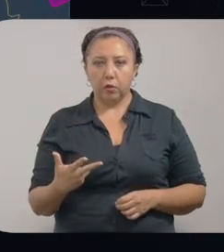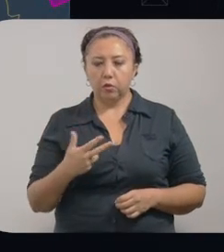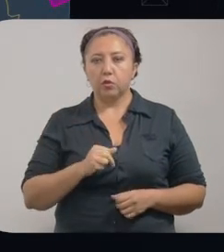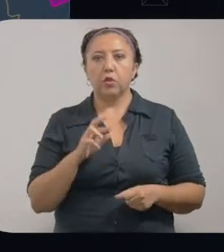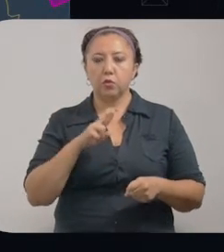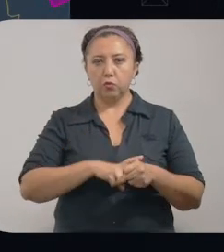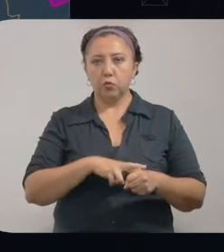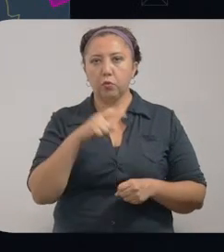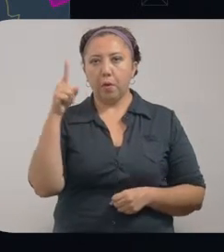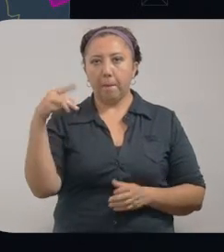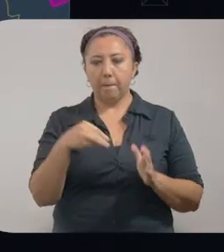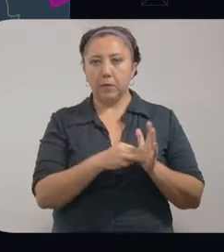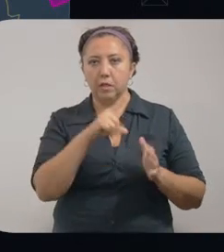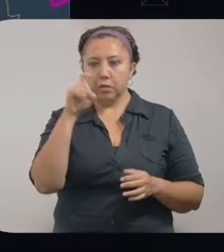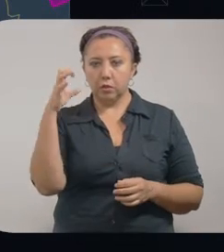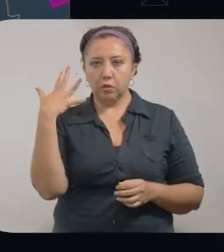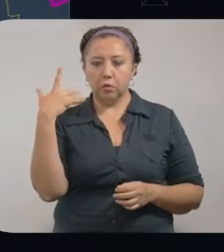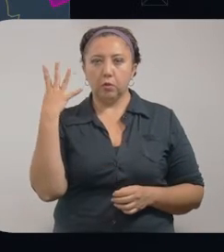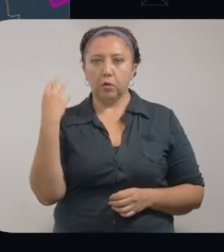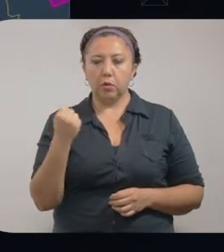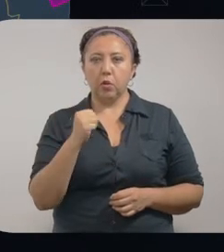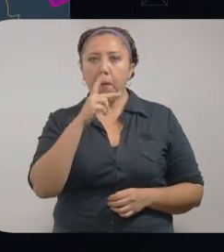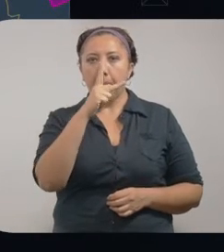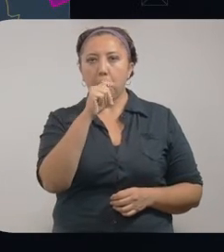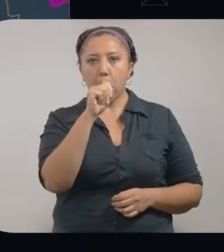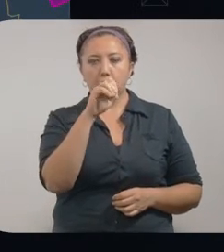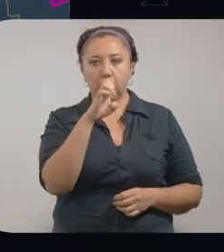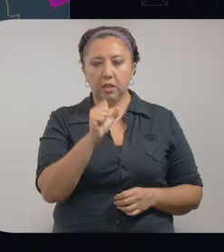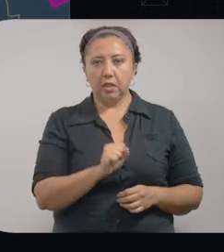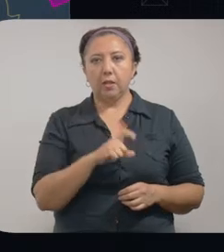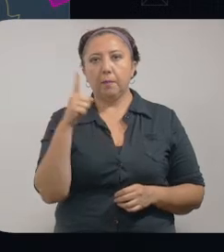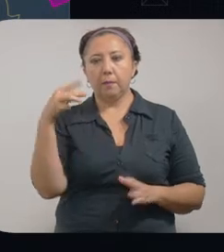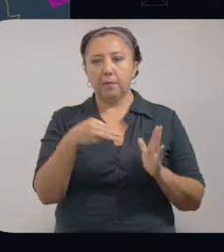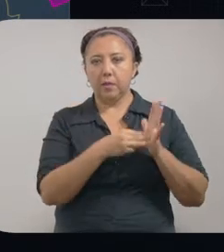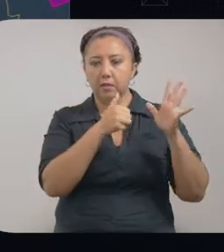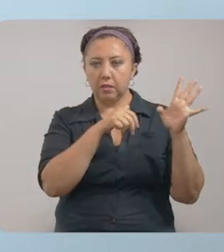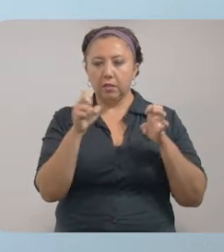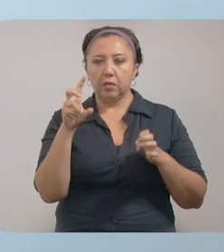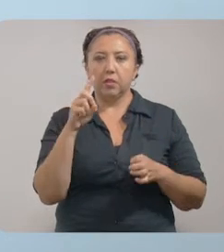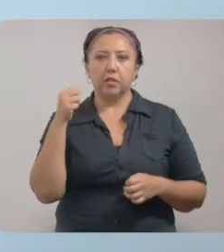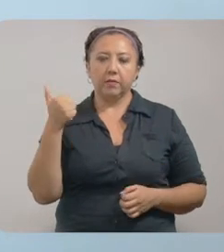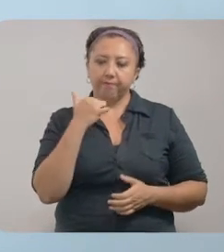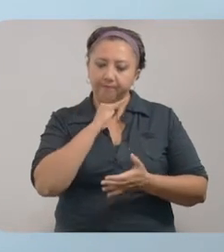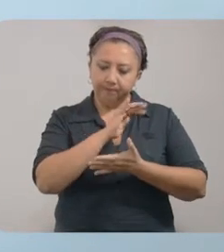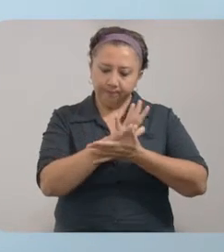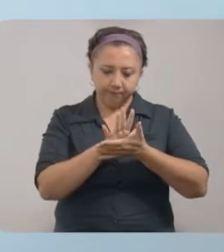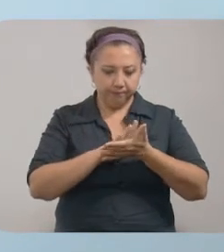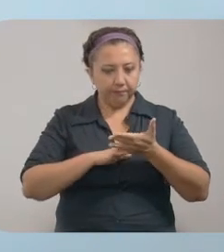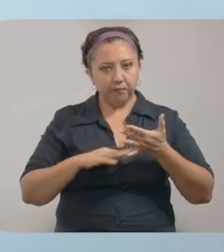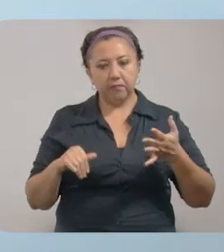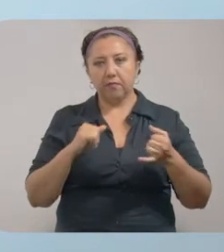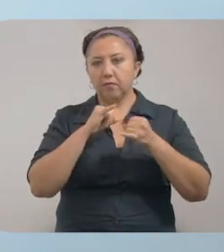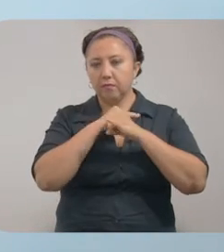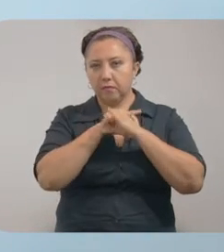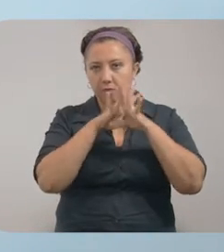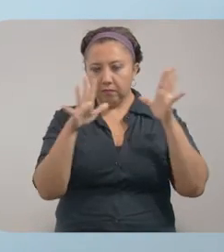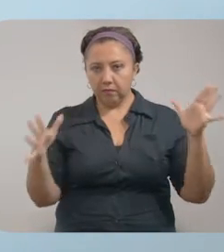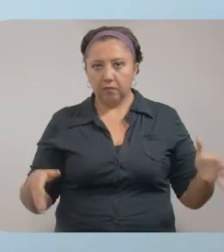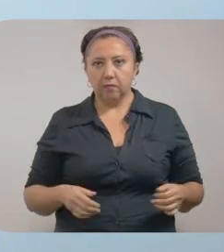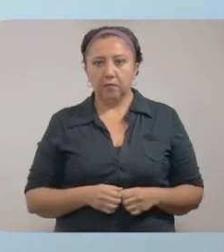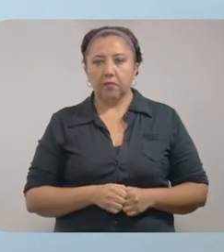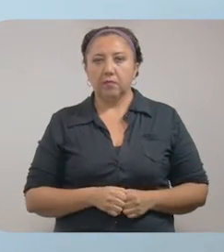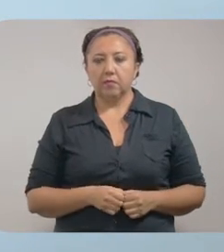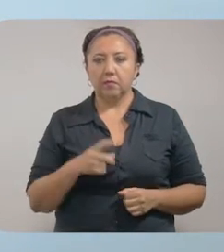En la zona sur, 1.159. En la zona poniente, 1.636. Lamentablemente, en este parte médico